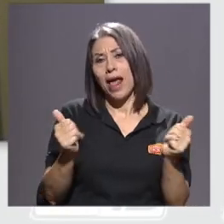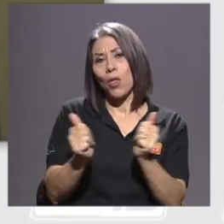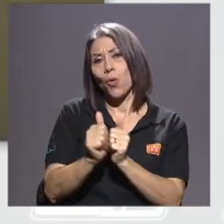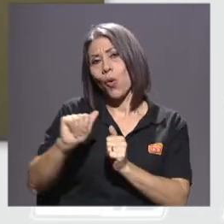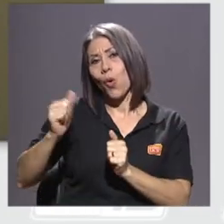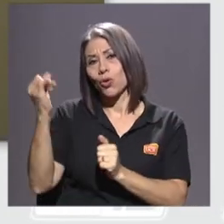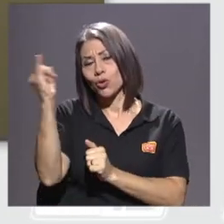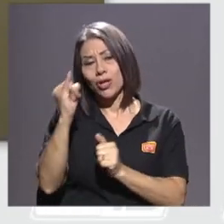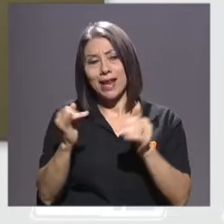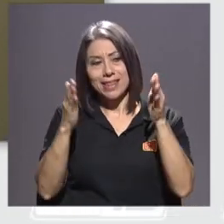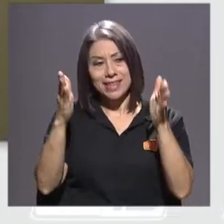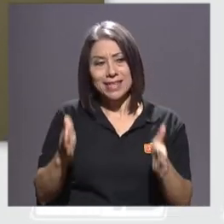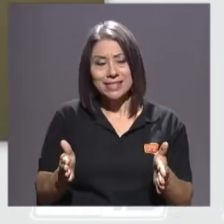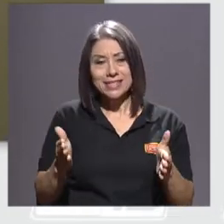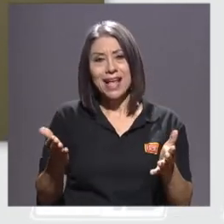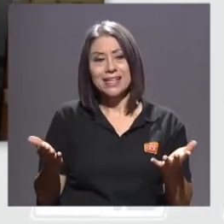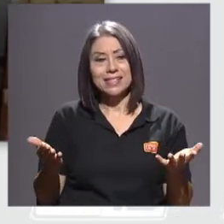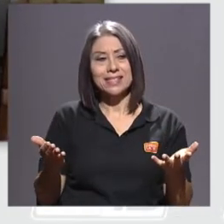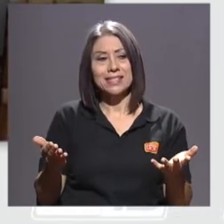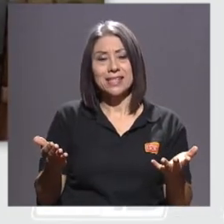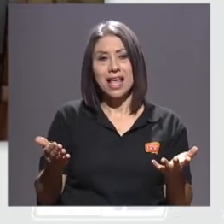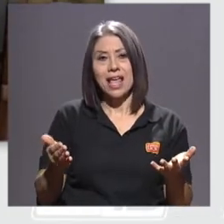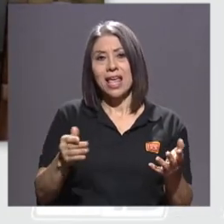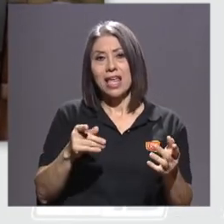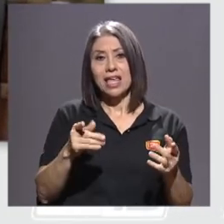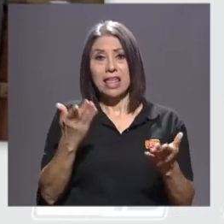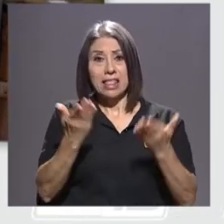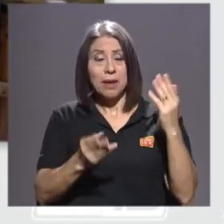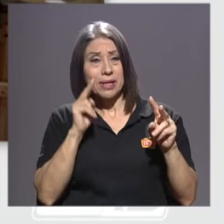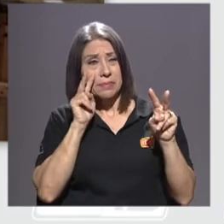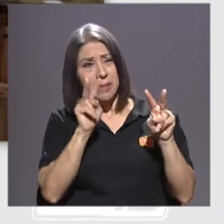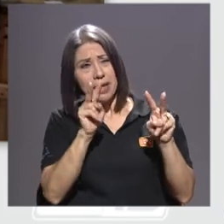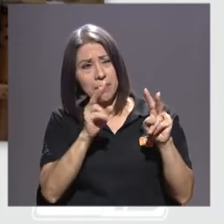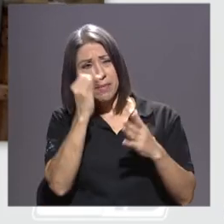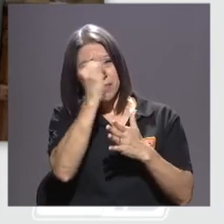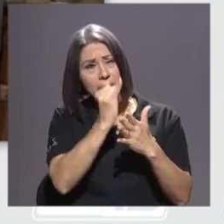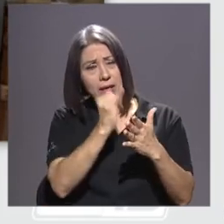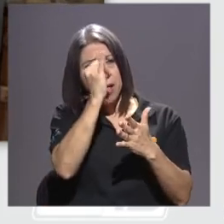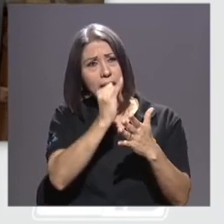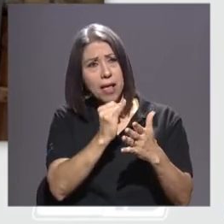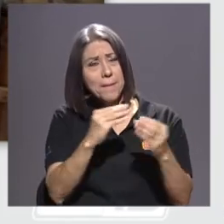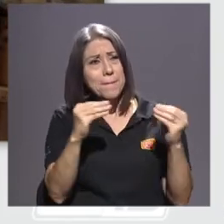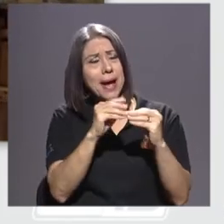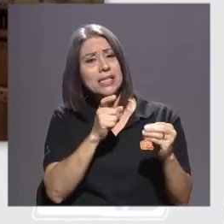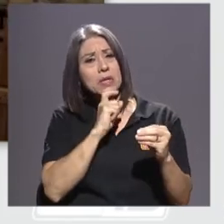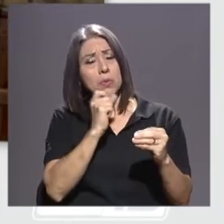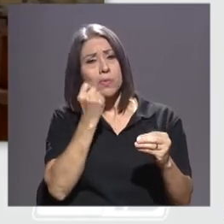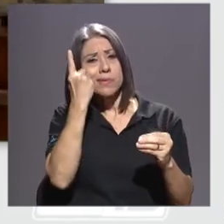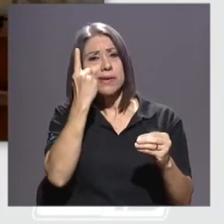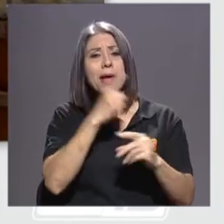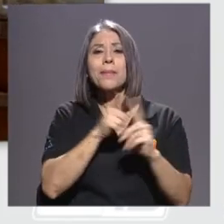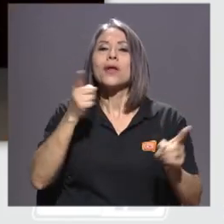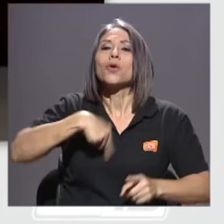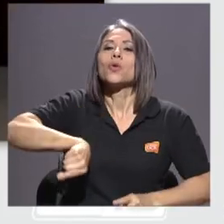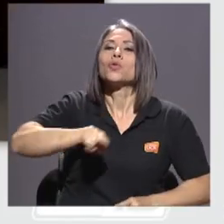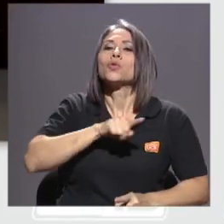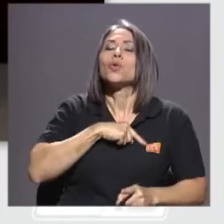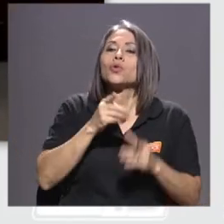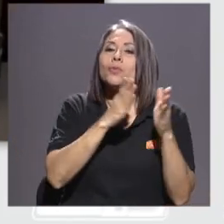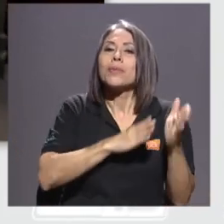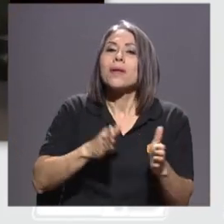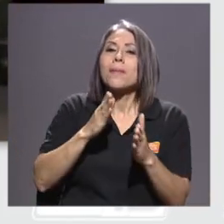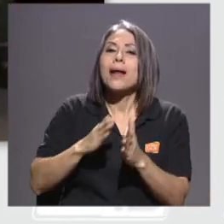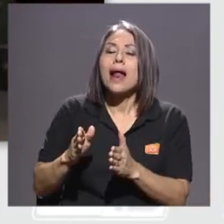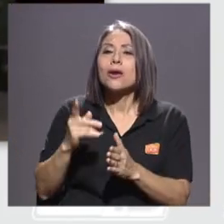otros artistas, que la interpretación de las obras tal vez es más compleja, pero ¿cómo prepararnos como espectador de esta